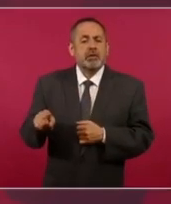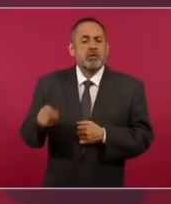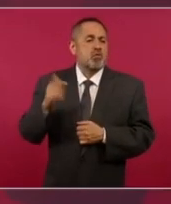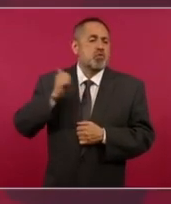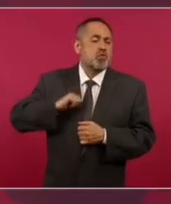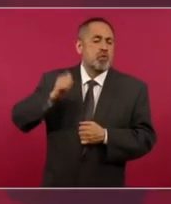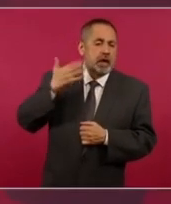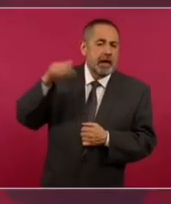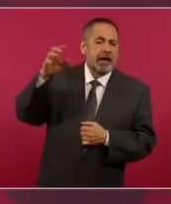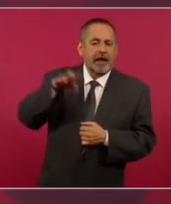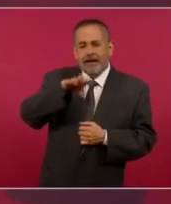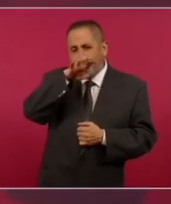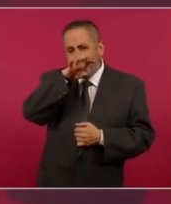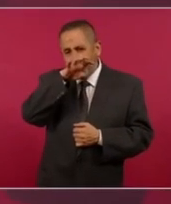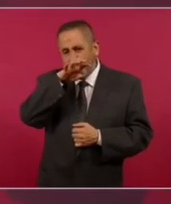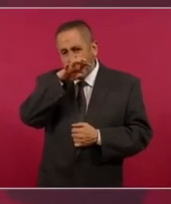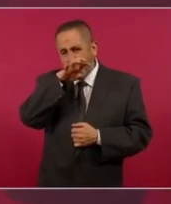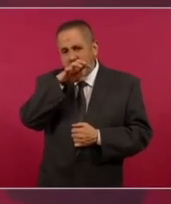Ordaz,